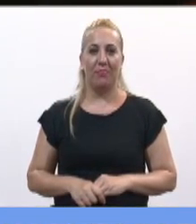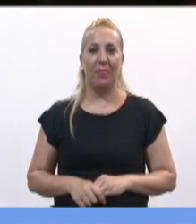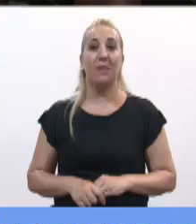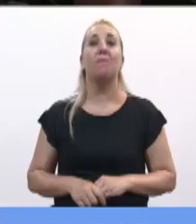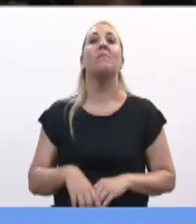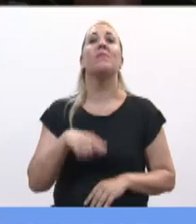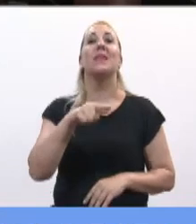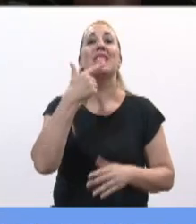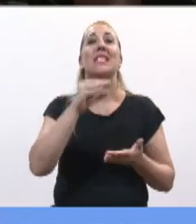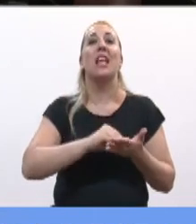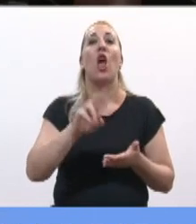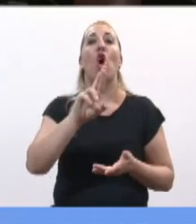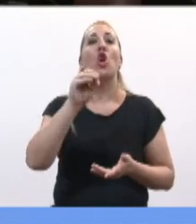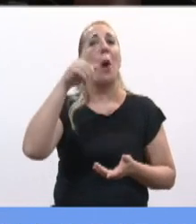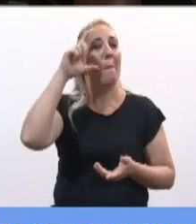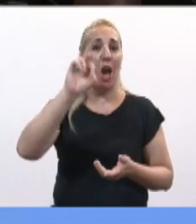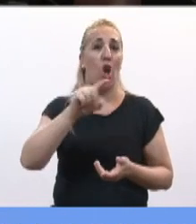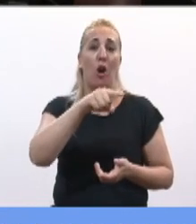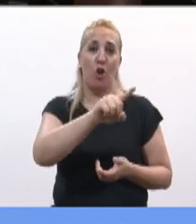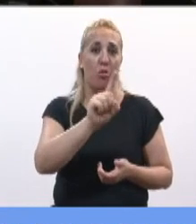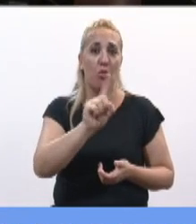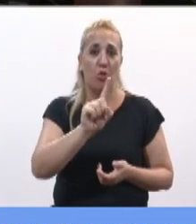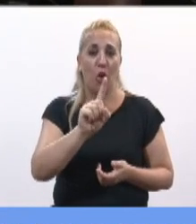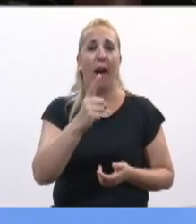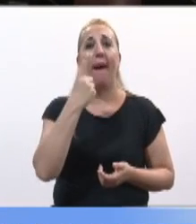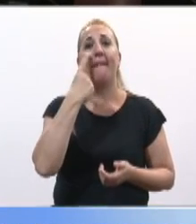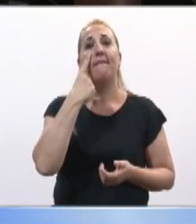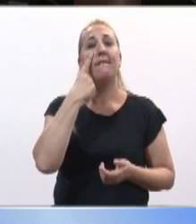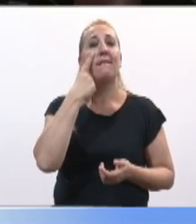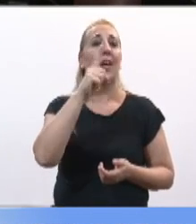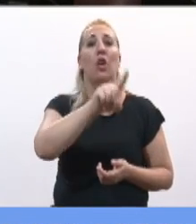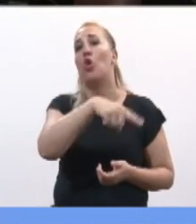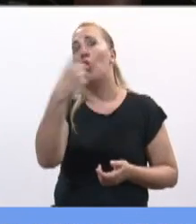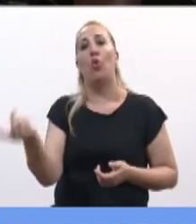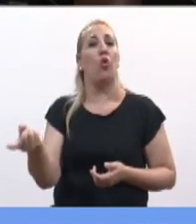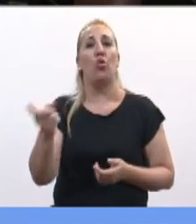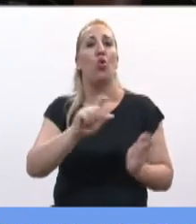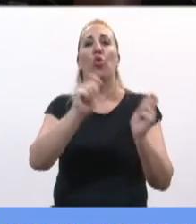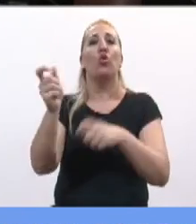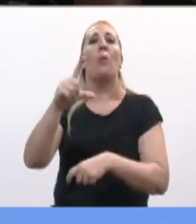Senador Romero, a ver, bueno, vamos a ver si podemos pasarle mientras tanto la palabra al senador Cobos, que también va a ser...